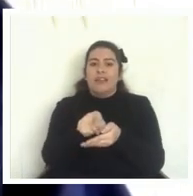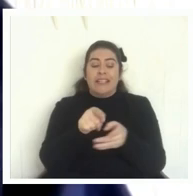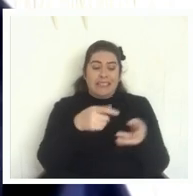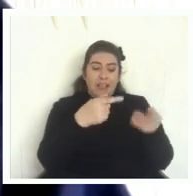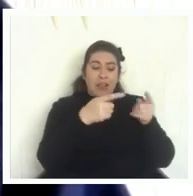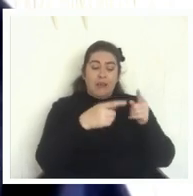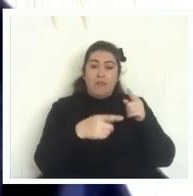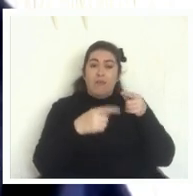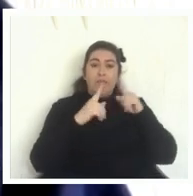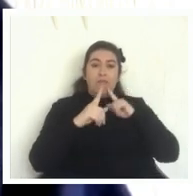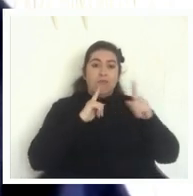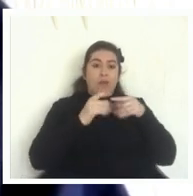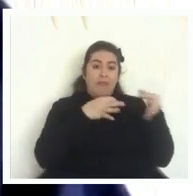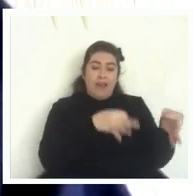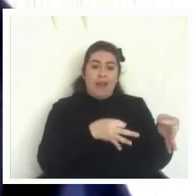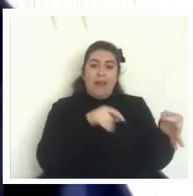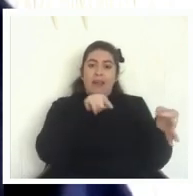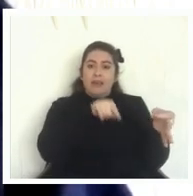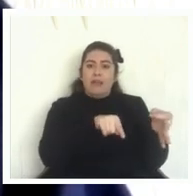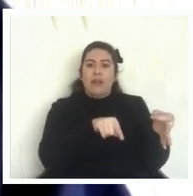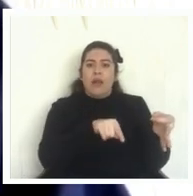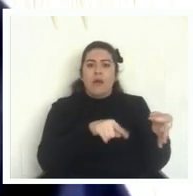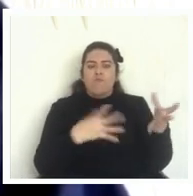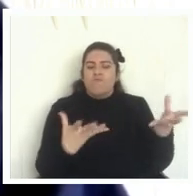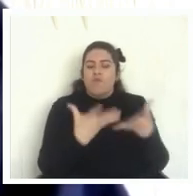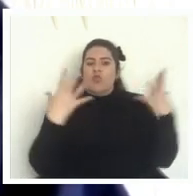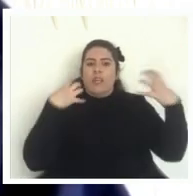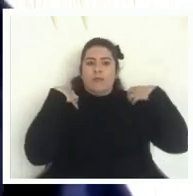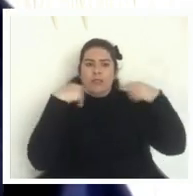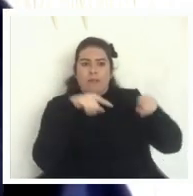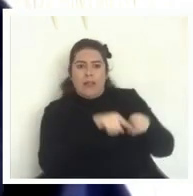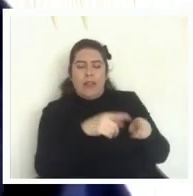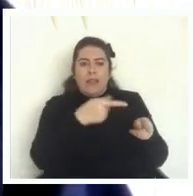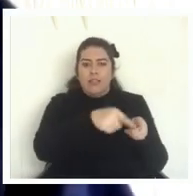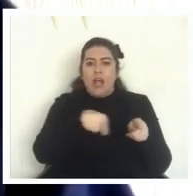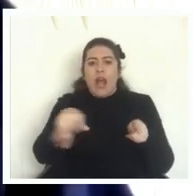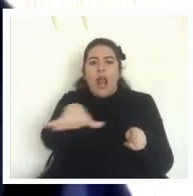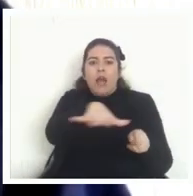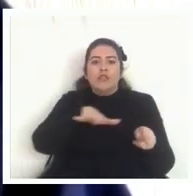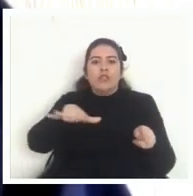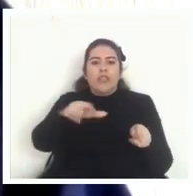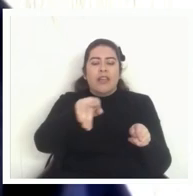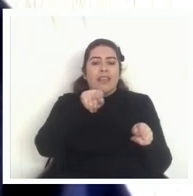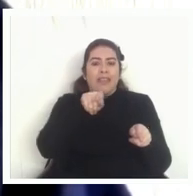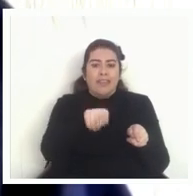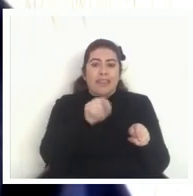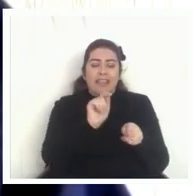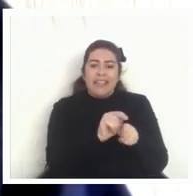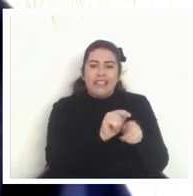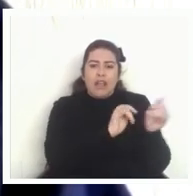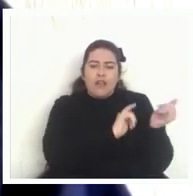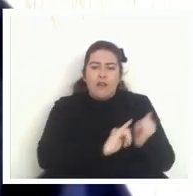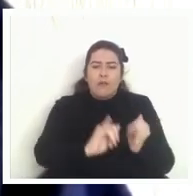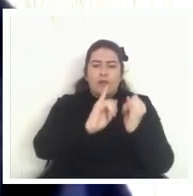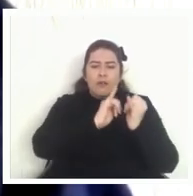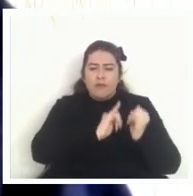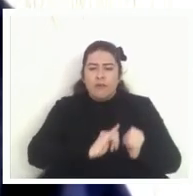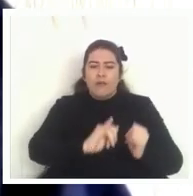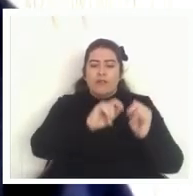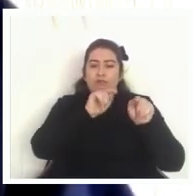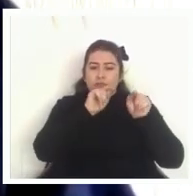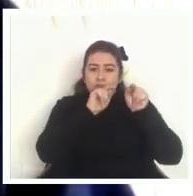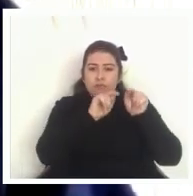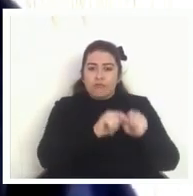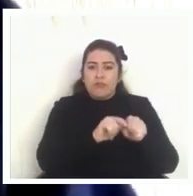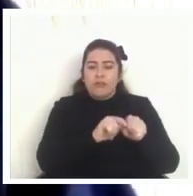funciones de las que pueden dar ni expectativas a la sociedad de que esta información puede lo que puede